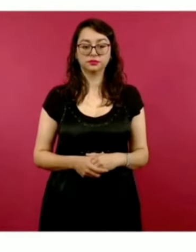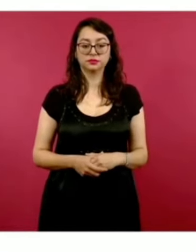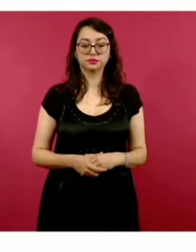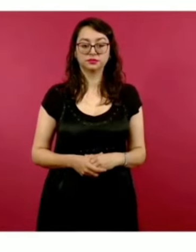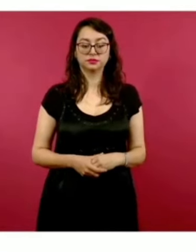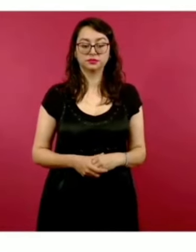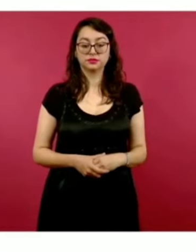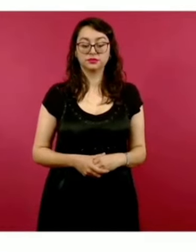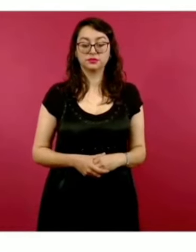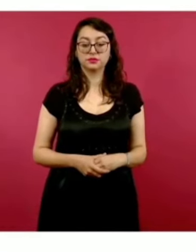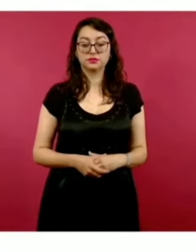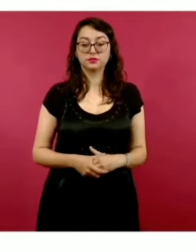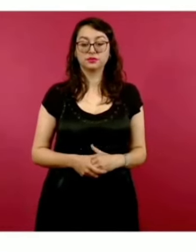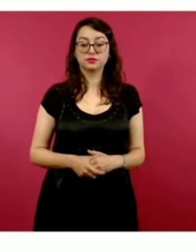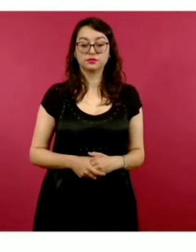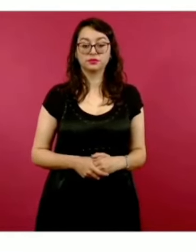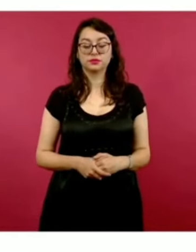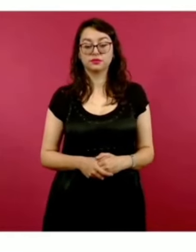¿Pero cómo?